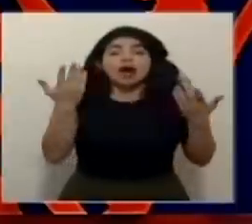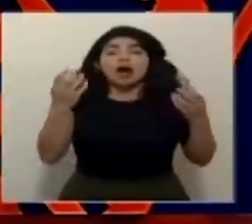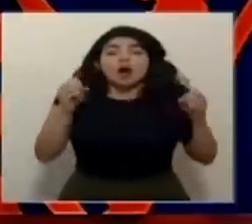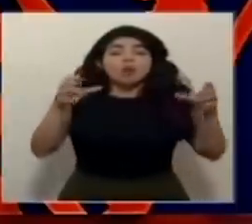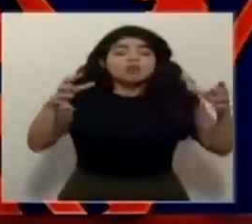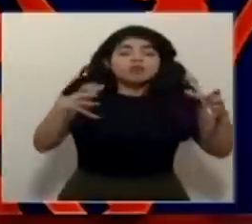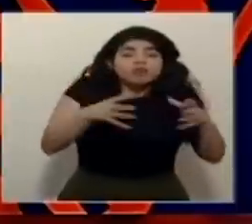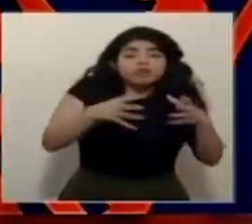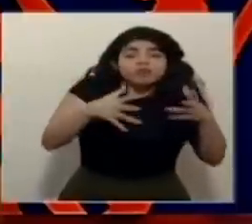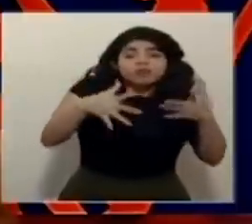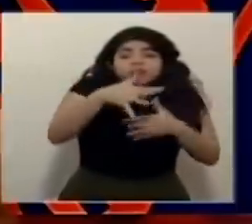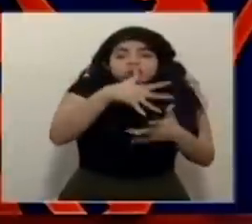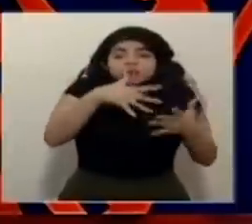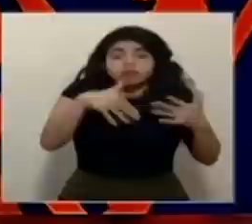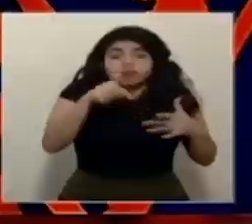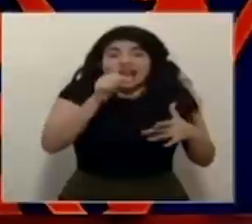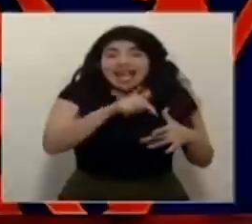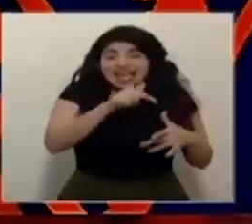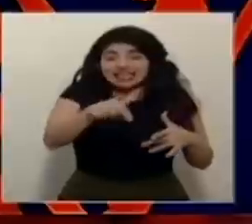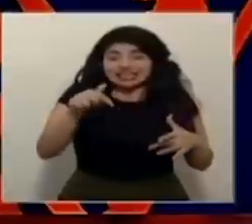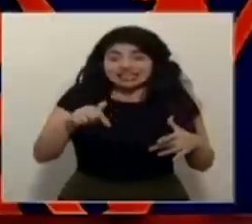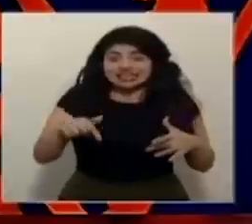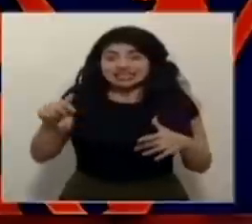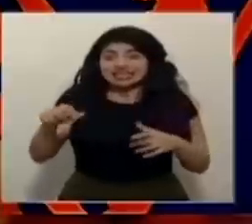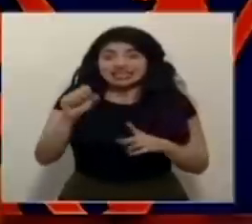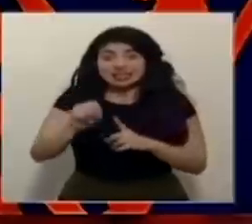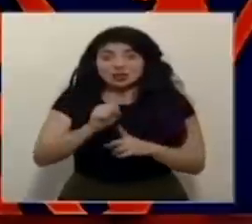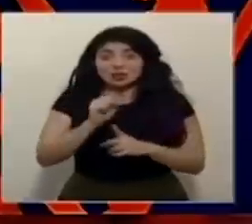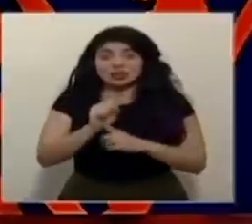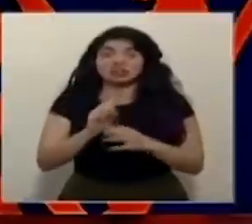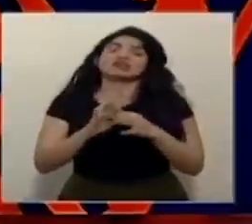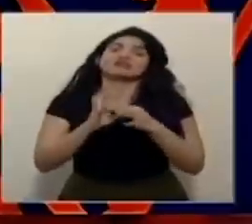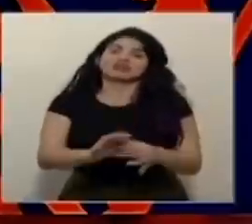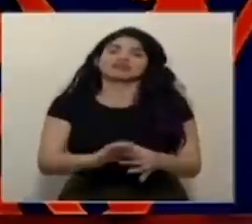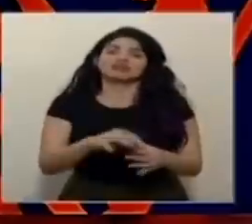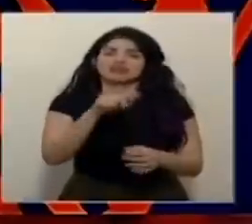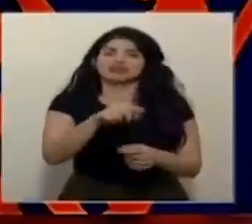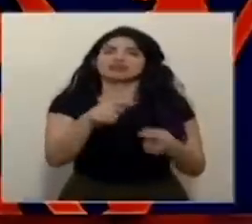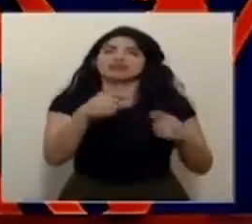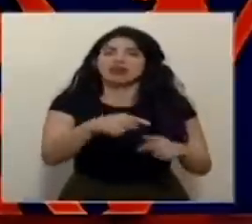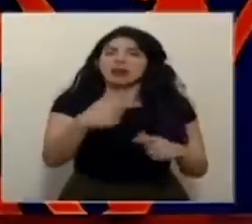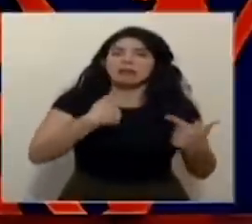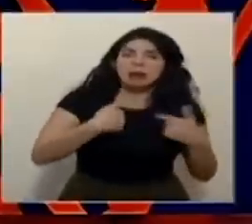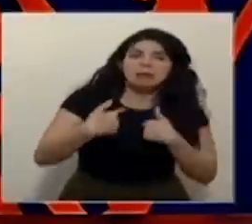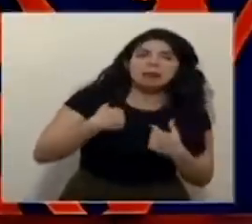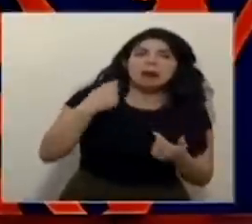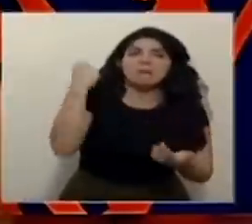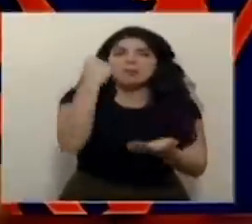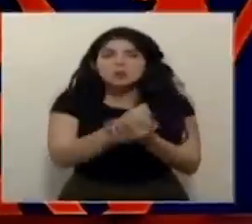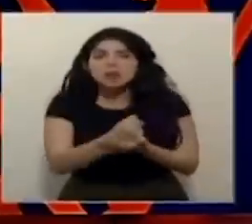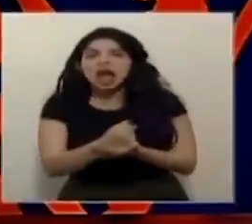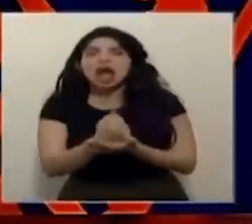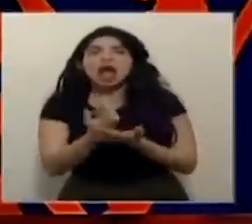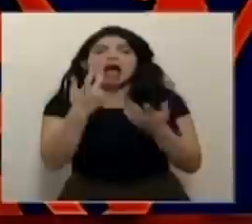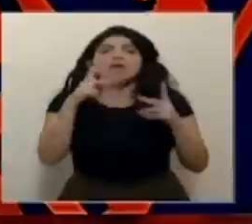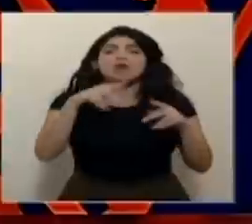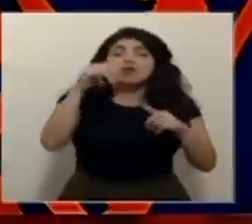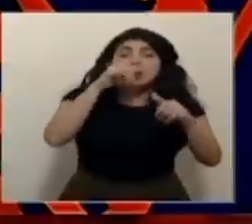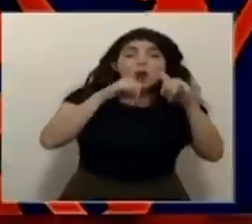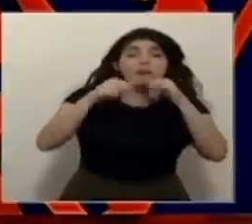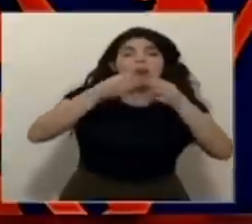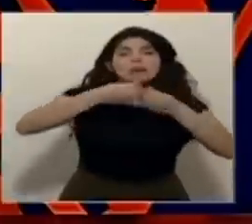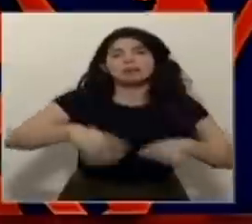aglomeraciones, están ligadas directamente con este tipo de eventos, con baleados, con apuñalados, cuando la gente se pone a tomar,